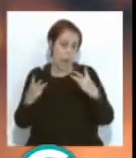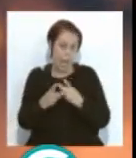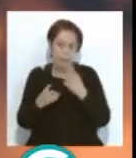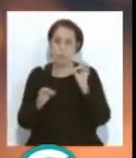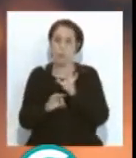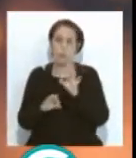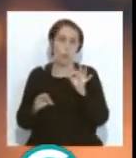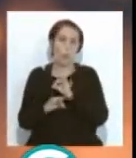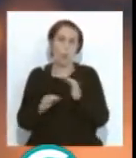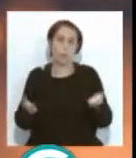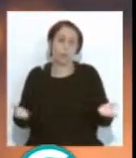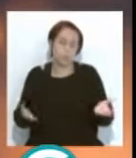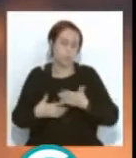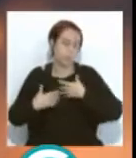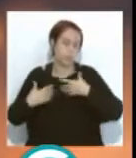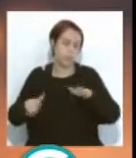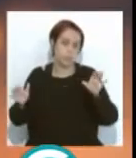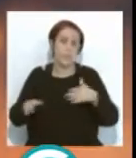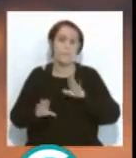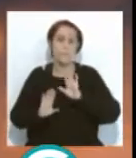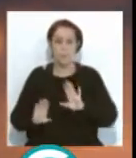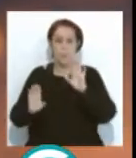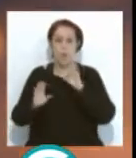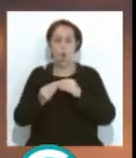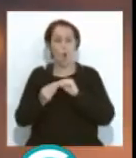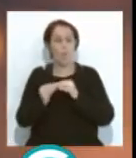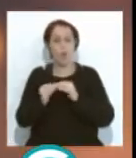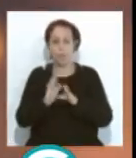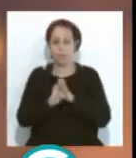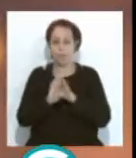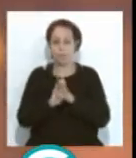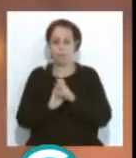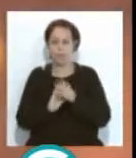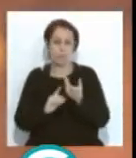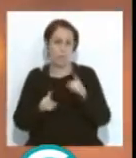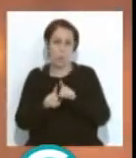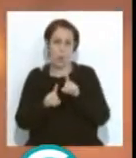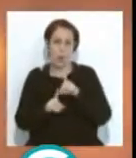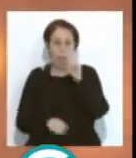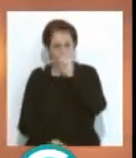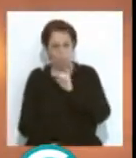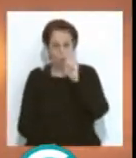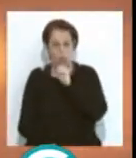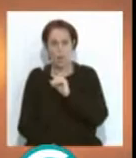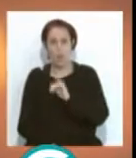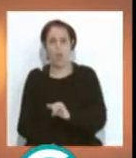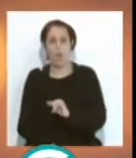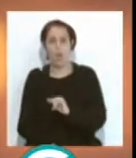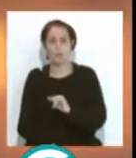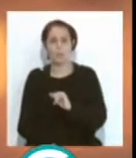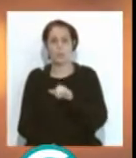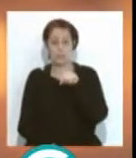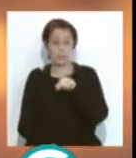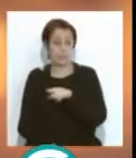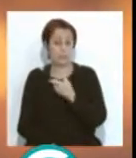como quiera que sea, pero va a estar de alguna forma representada en las coplas en todo